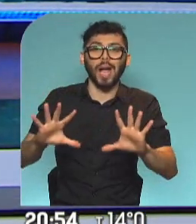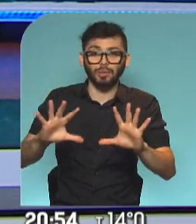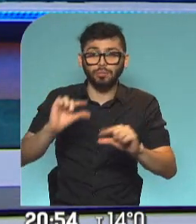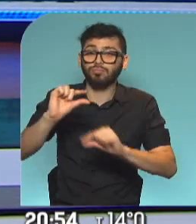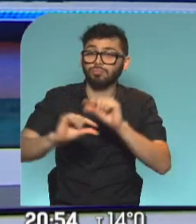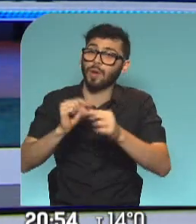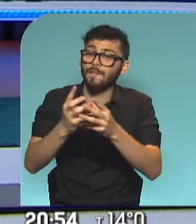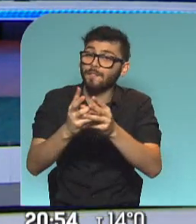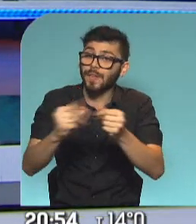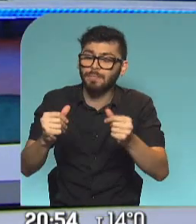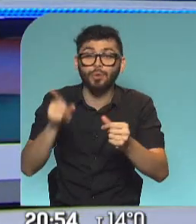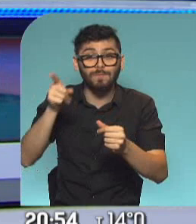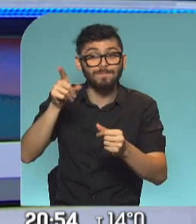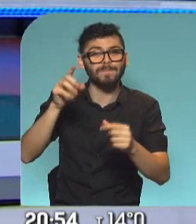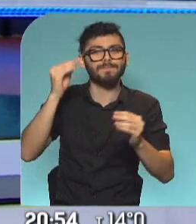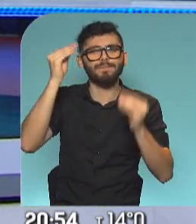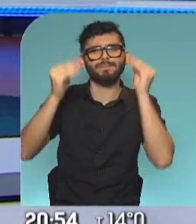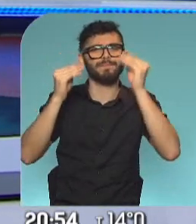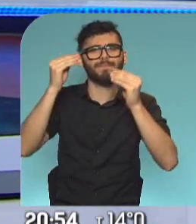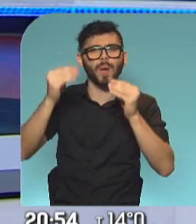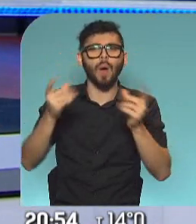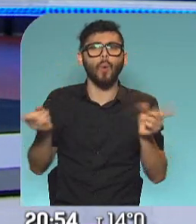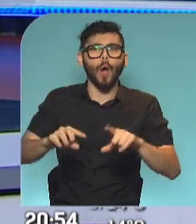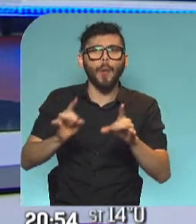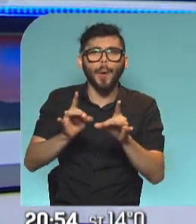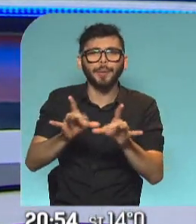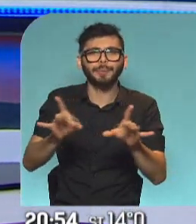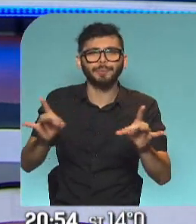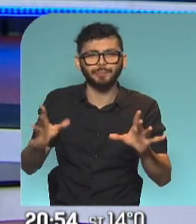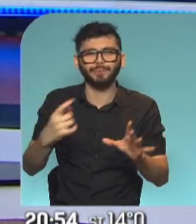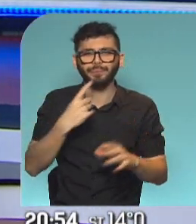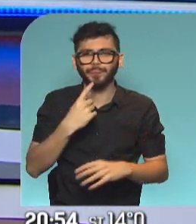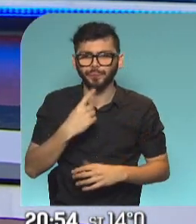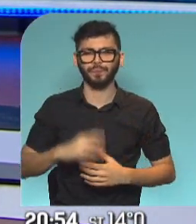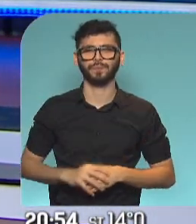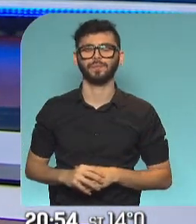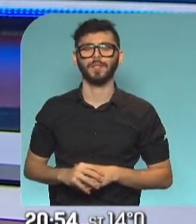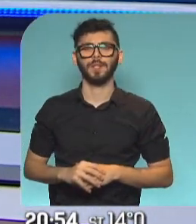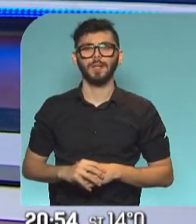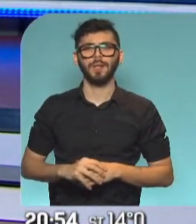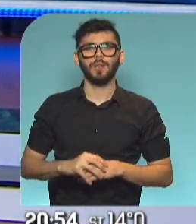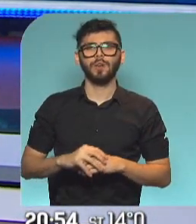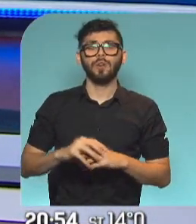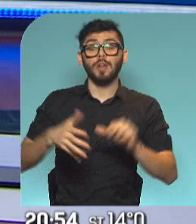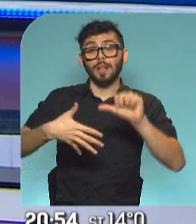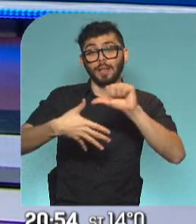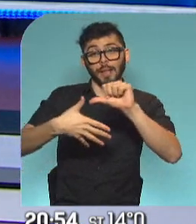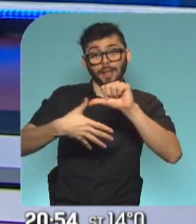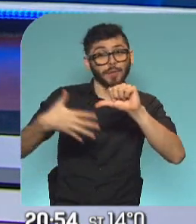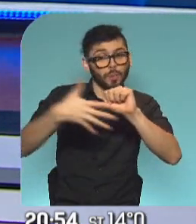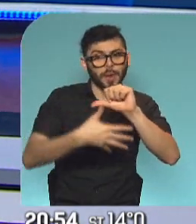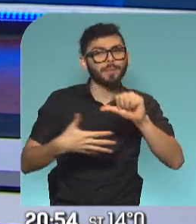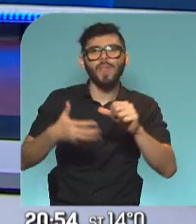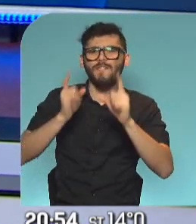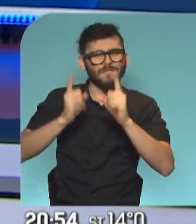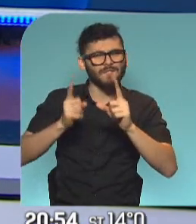rebrotes por coronavirus en esa zona del mundo. Por otra parte, Latinoamérica continúa siendo el